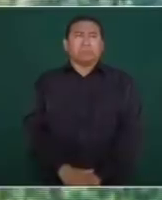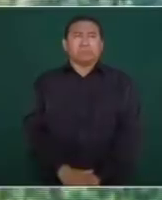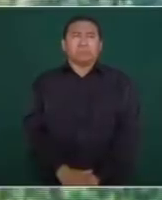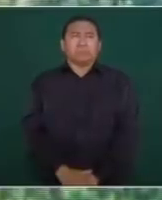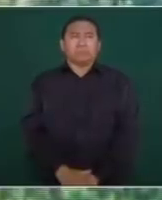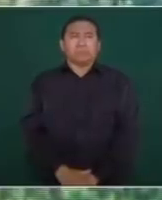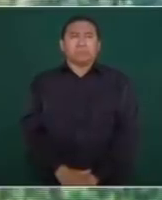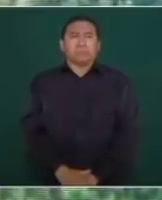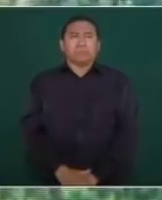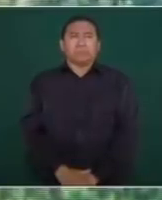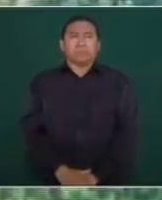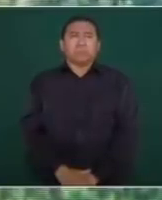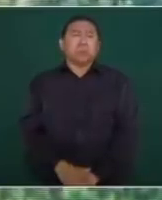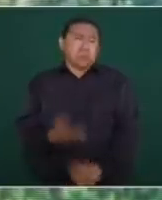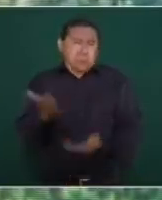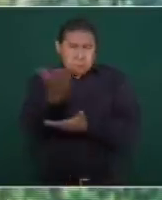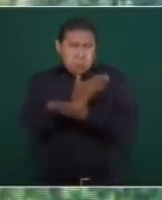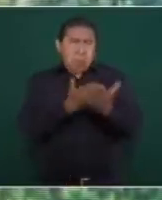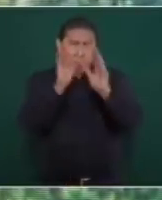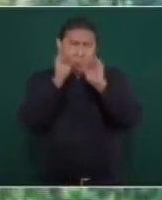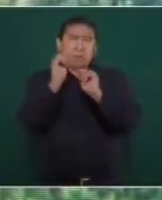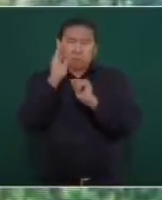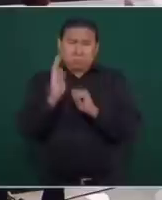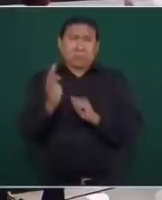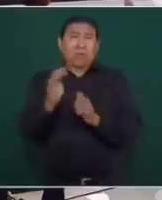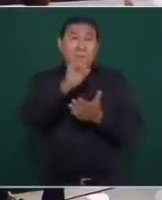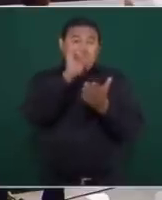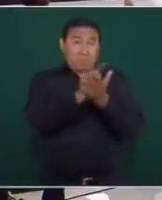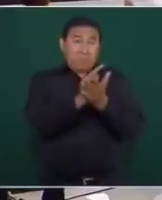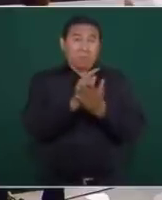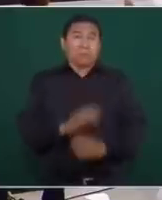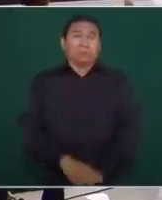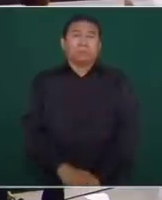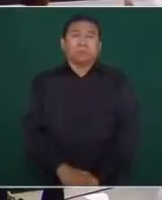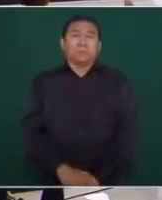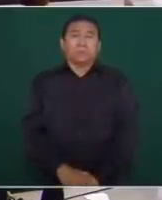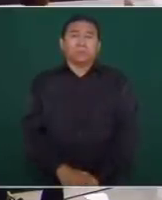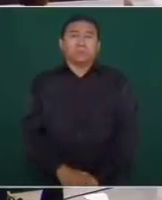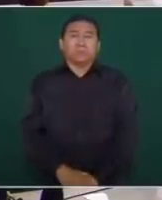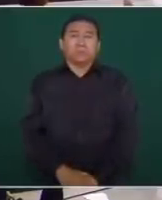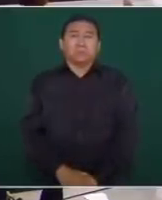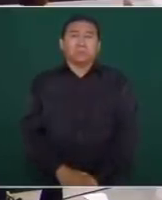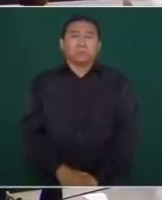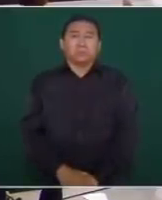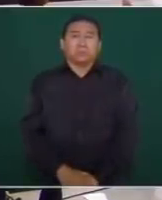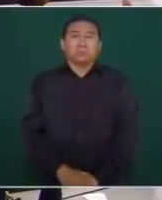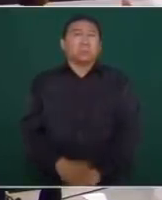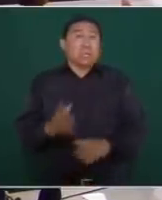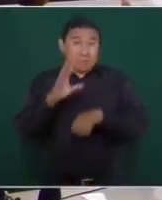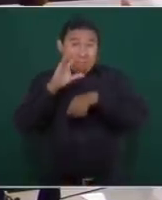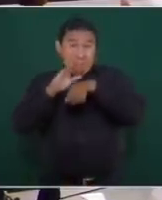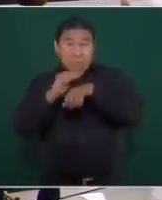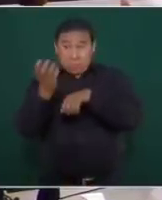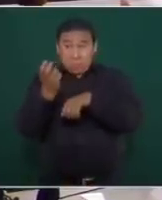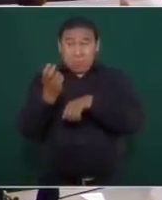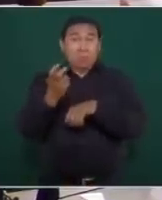que de conformidad con la ley y de la densidad permitida